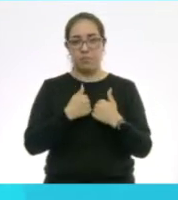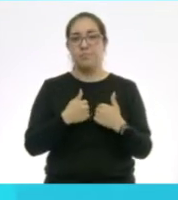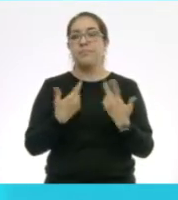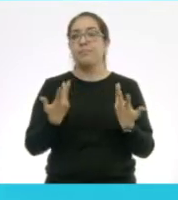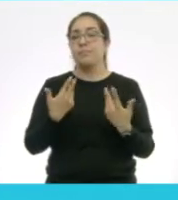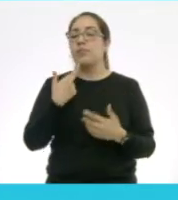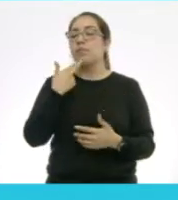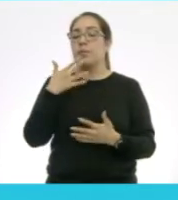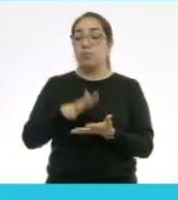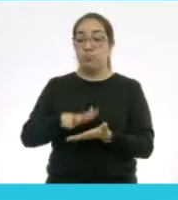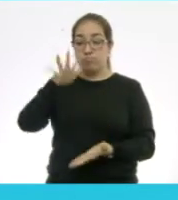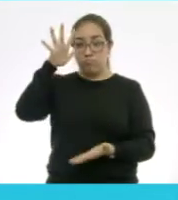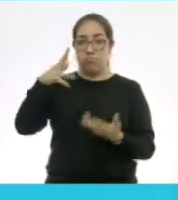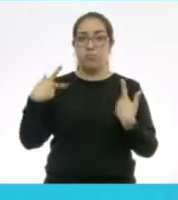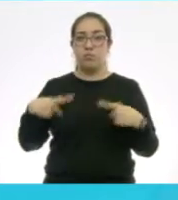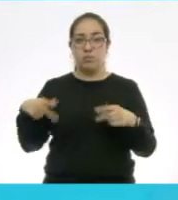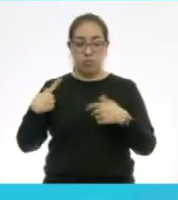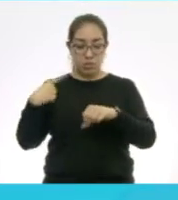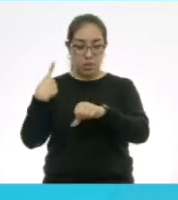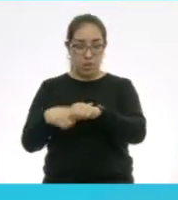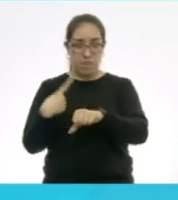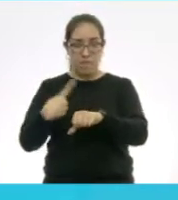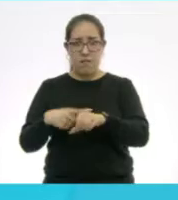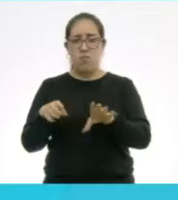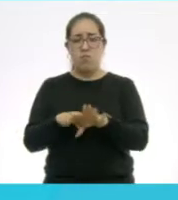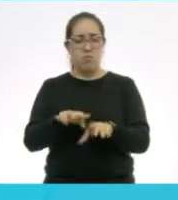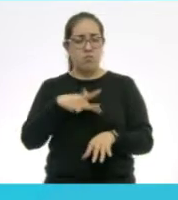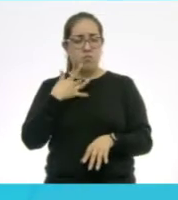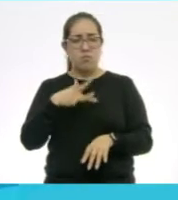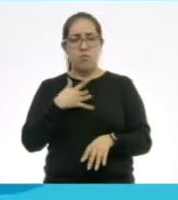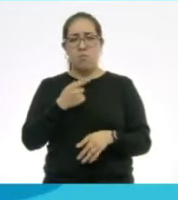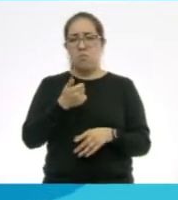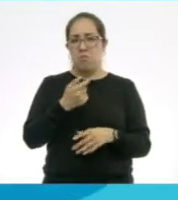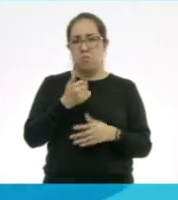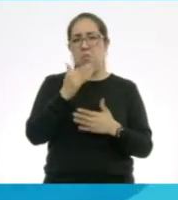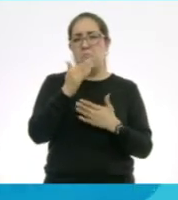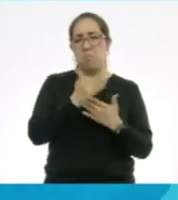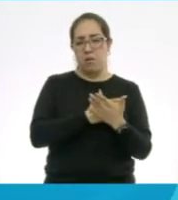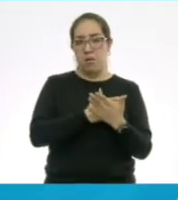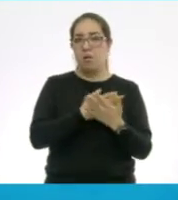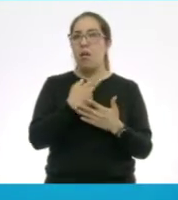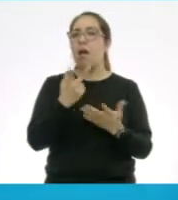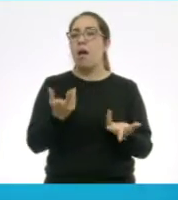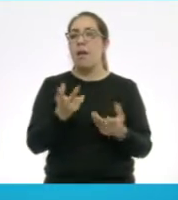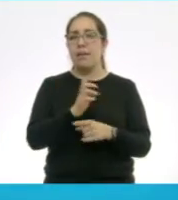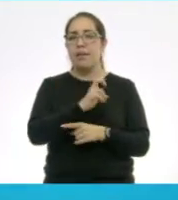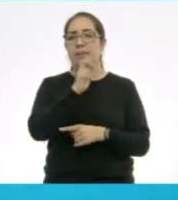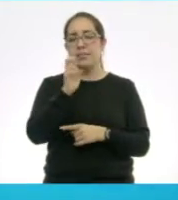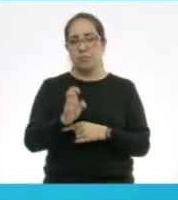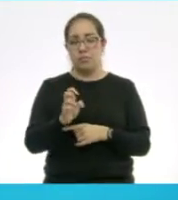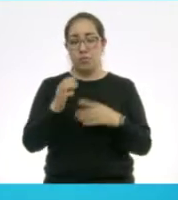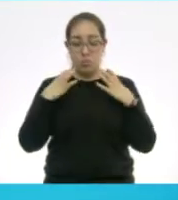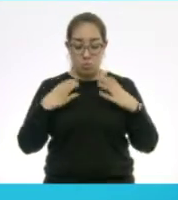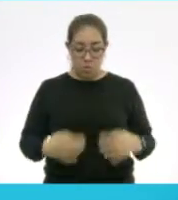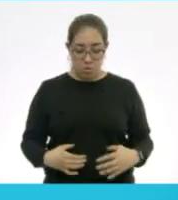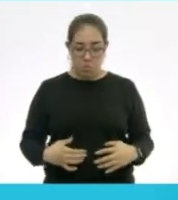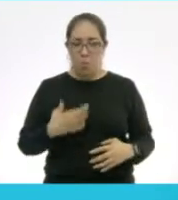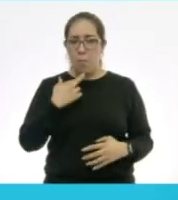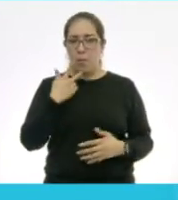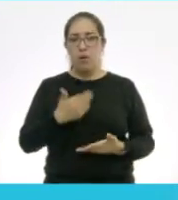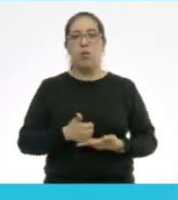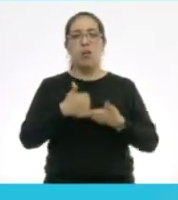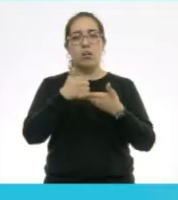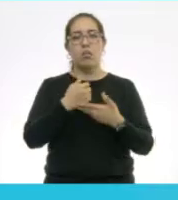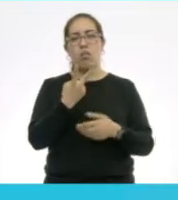todos los casos de COVID-19, son síntomas leves. Por tal motivo, mi cuerpo garantiza una protección o una recuperación de por lo